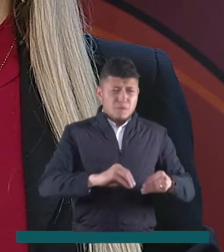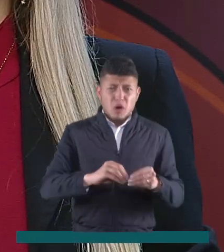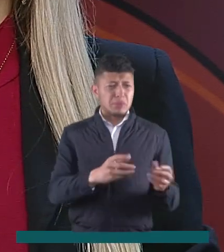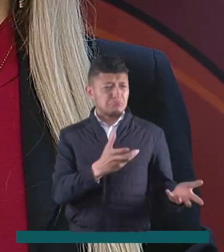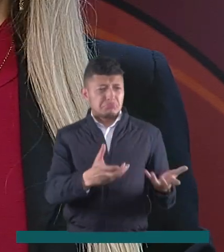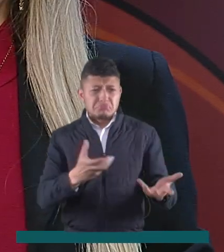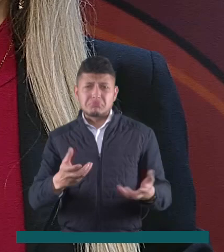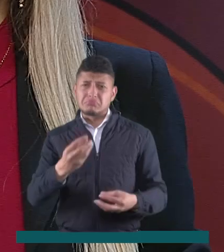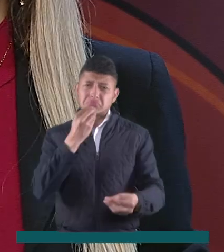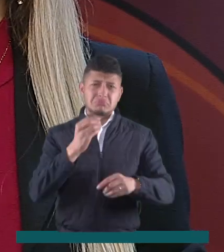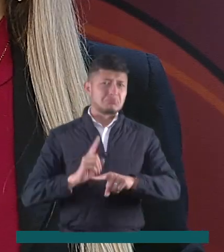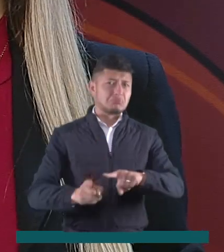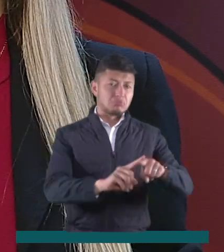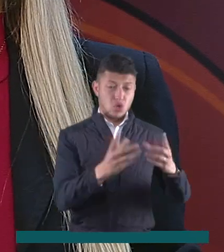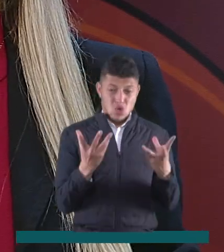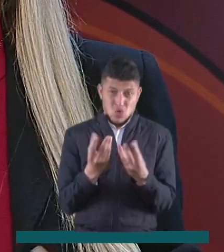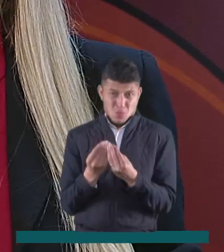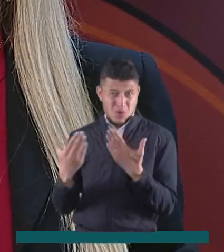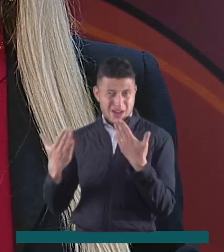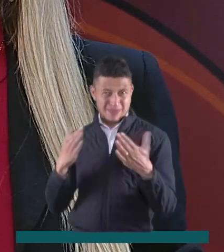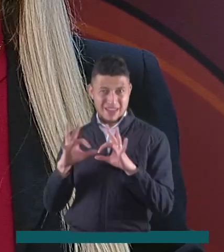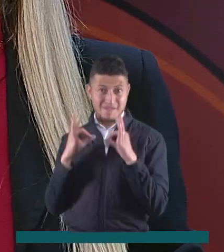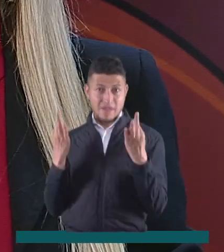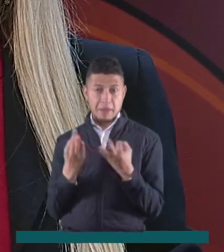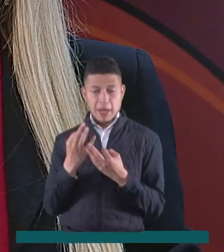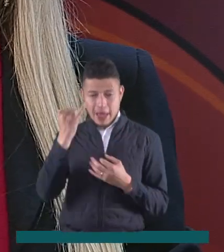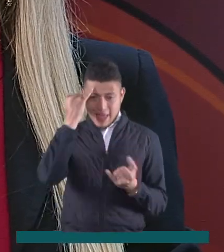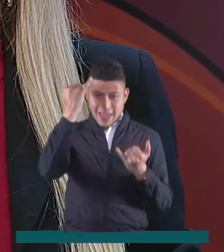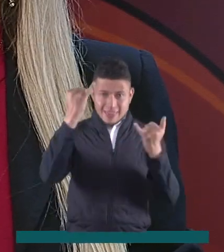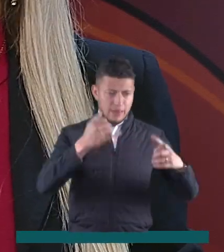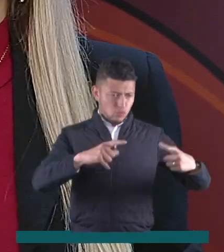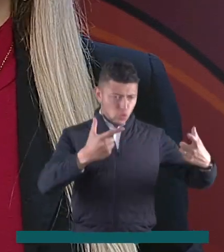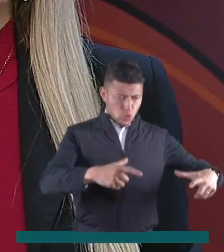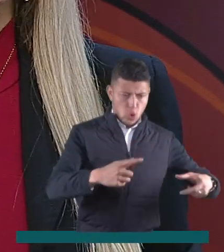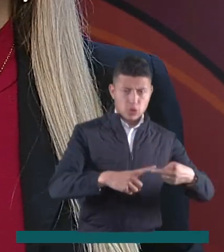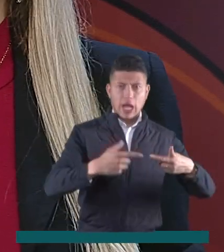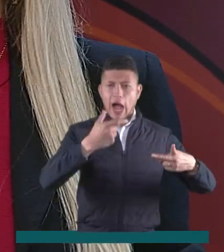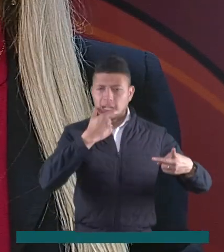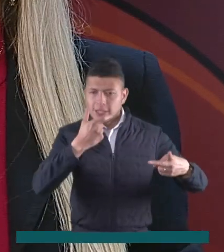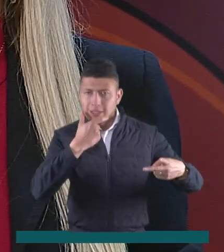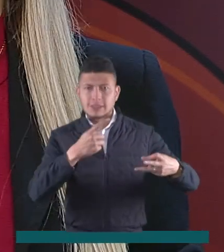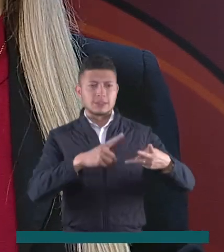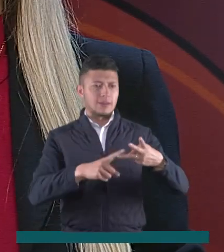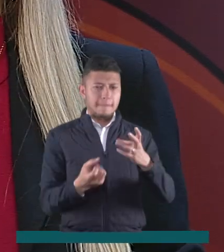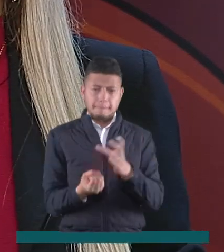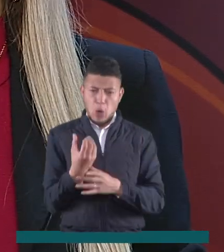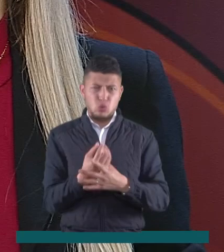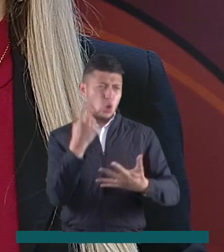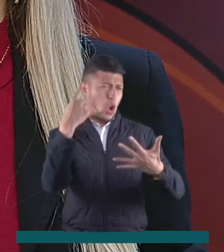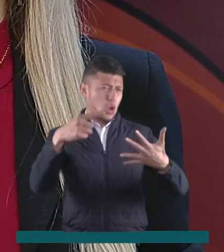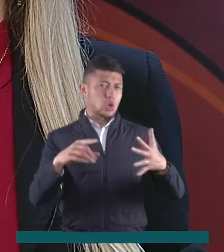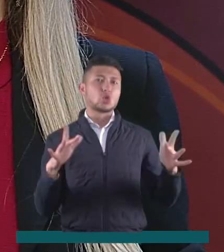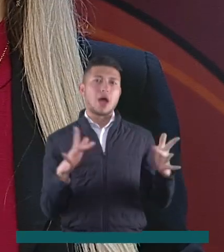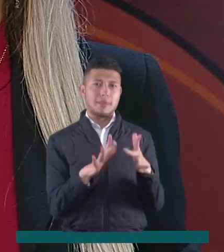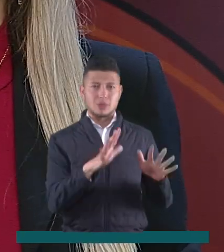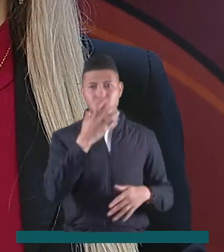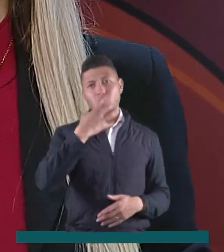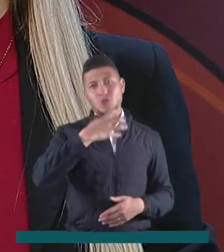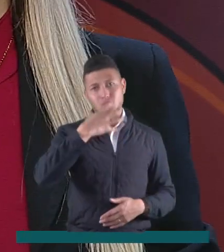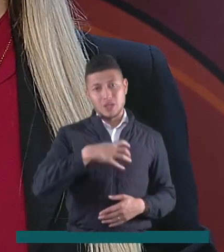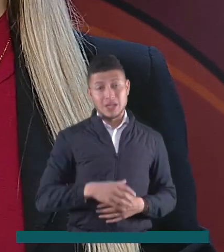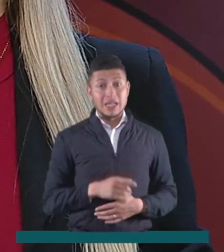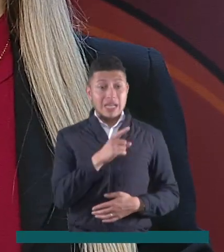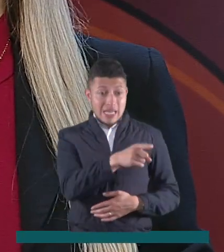tantas sus formas de prepararlo que un grupo de familias campesinas se dedica a la elaboración de tortas, galletas y otros productos a base de este